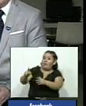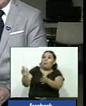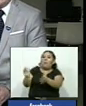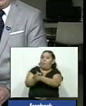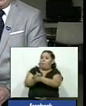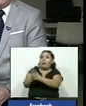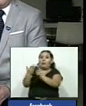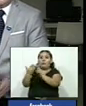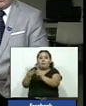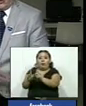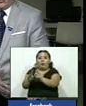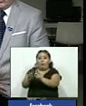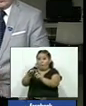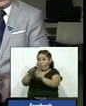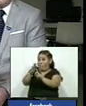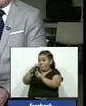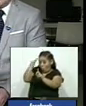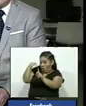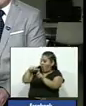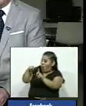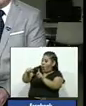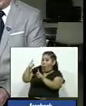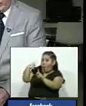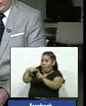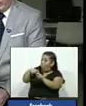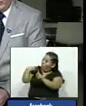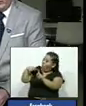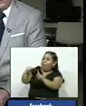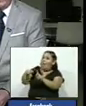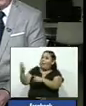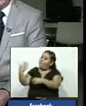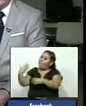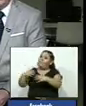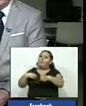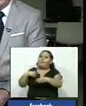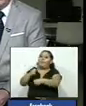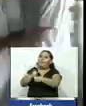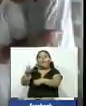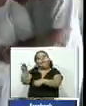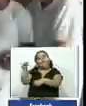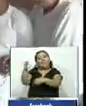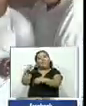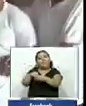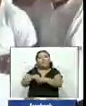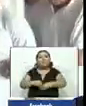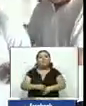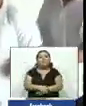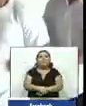asesinar a los esposos y cobrar seguros de vida a continuación la